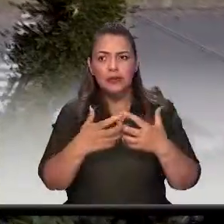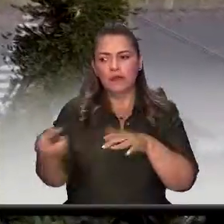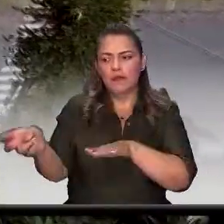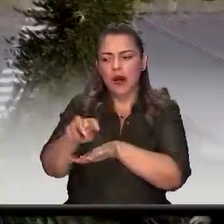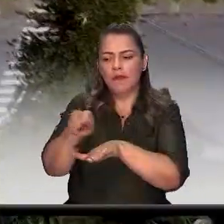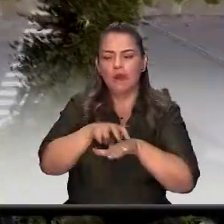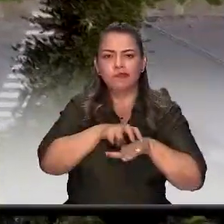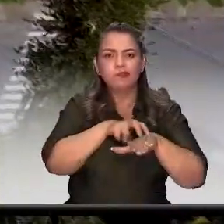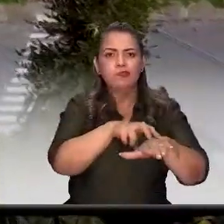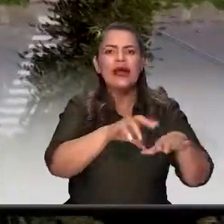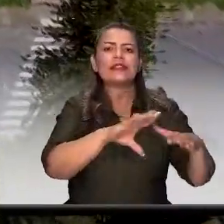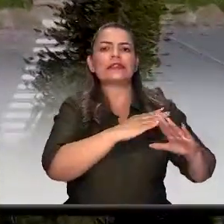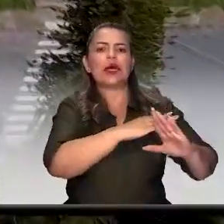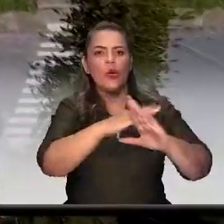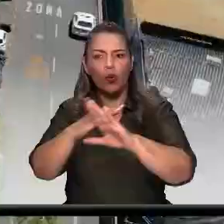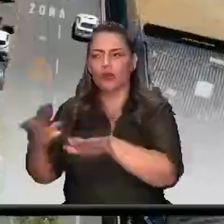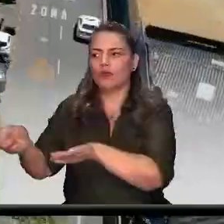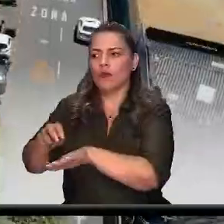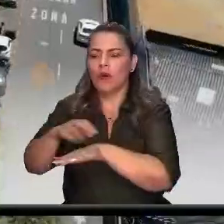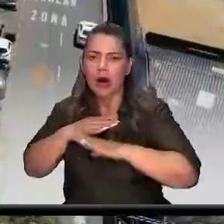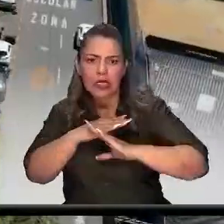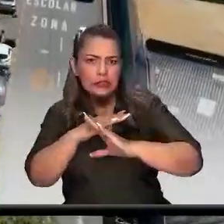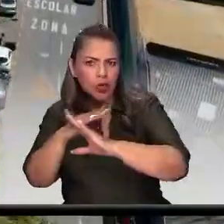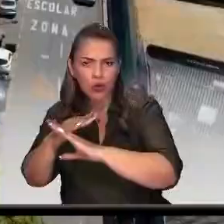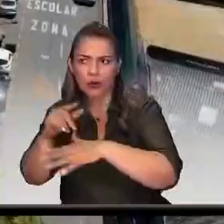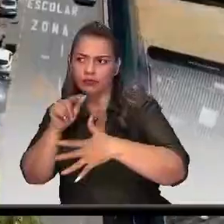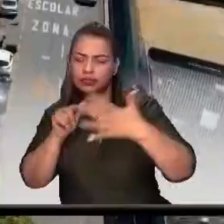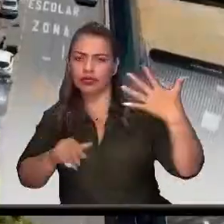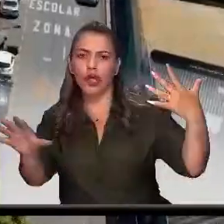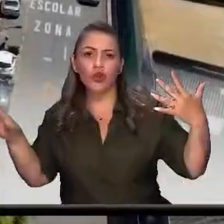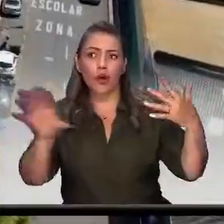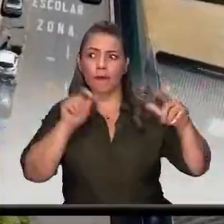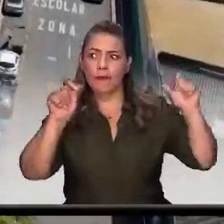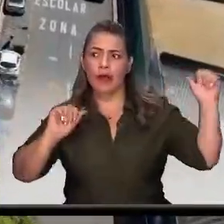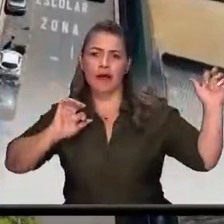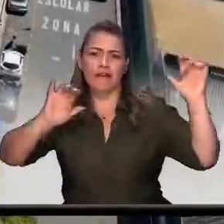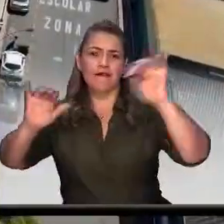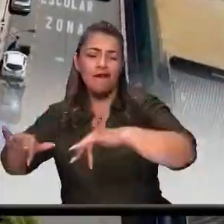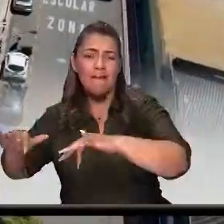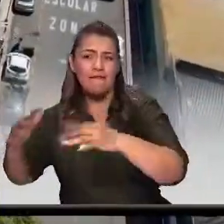de movilidad para todos esos ciudadanos que acudieron a nuestras fiestas.